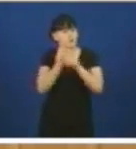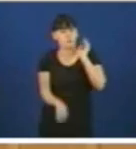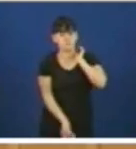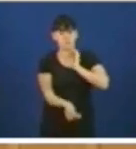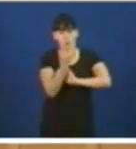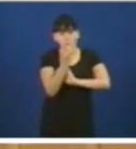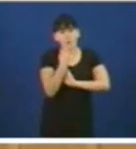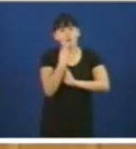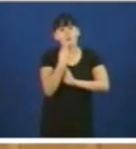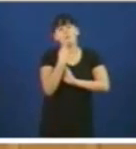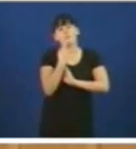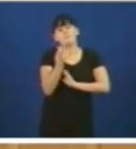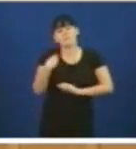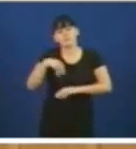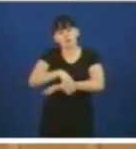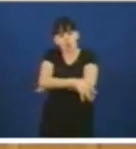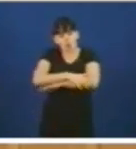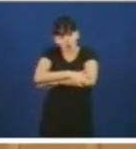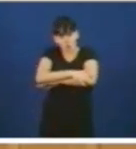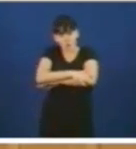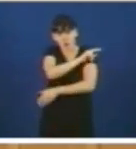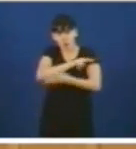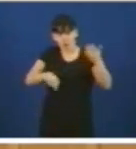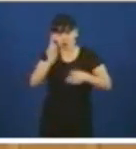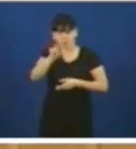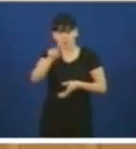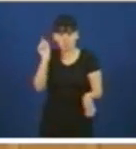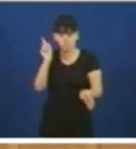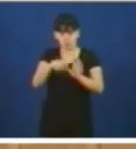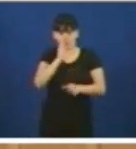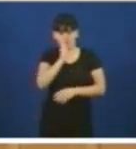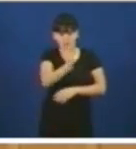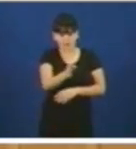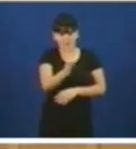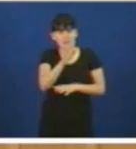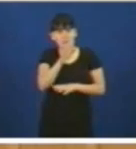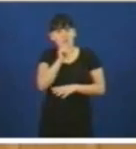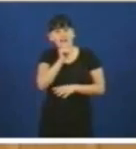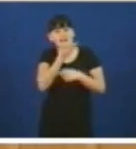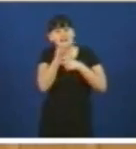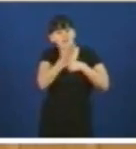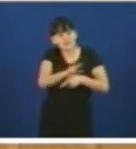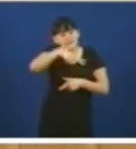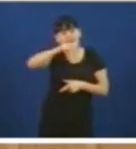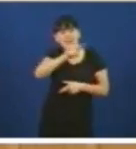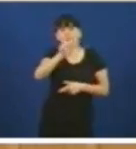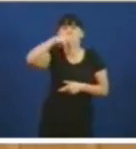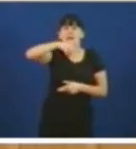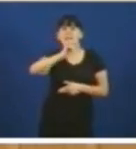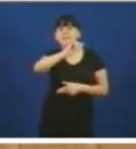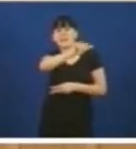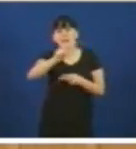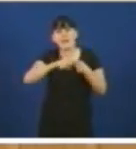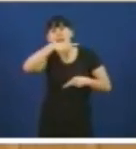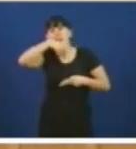en a que o goberno galego se implicou directamente ningún representante de Navantia nin da SEP e do goberno socialista de